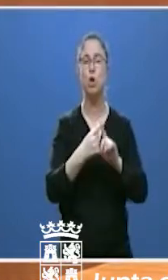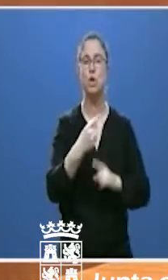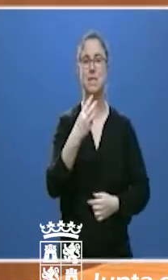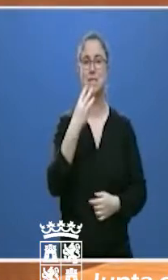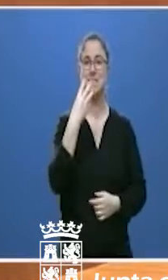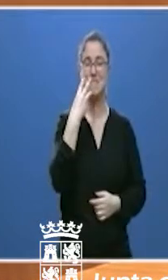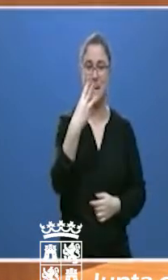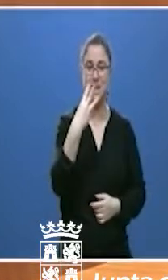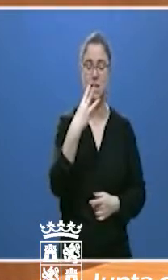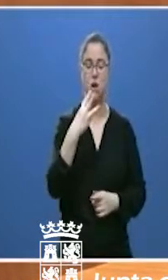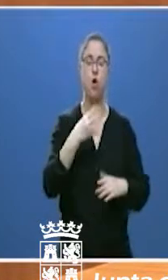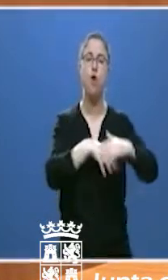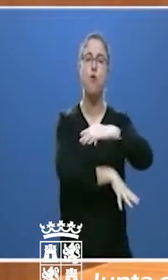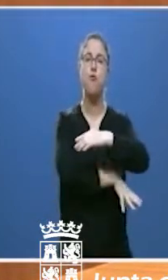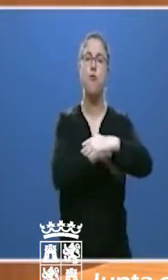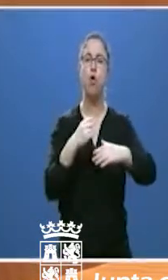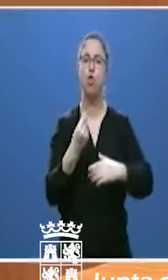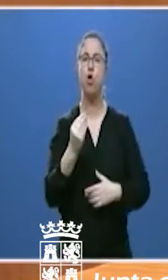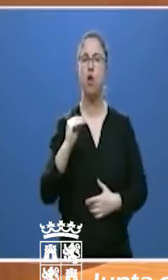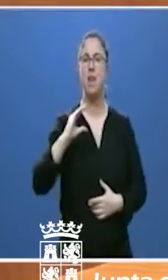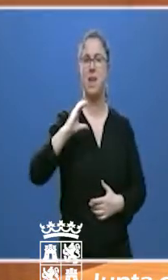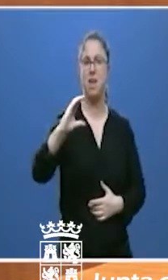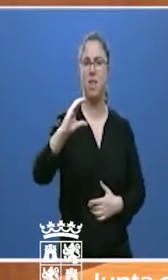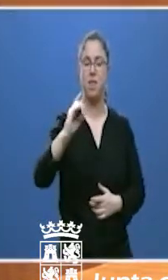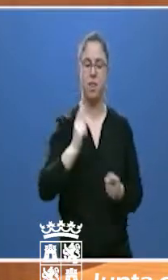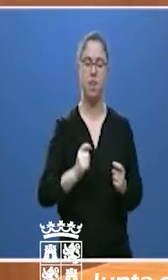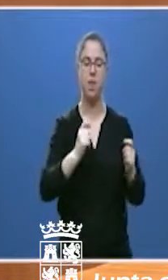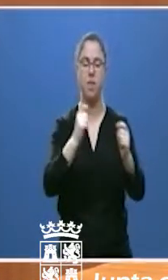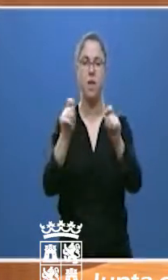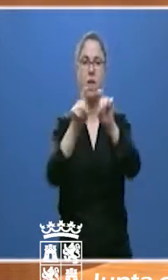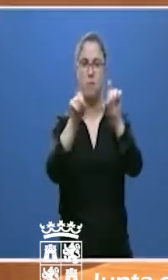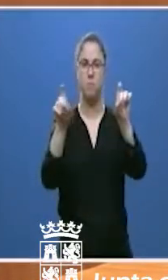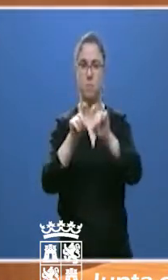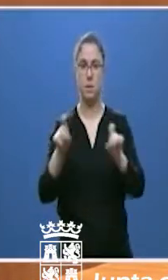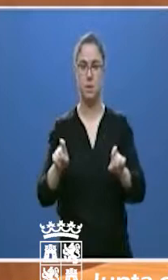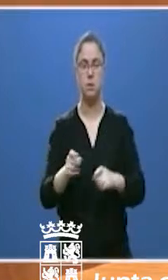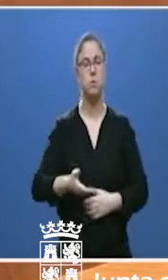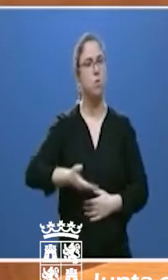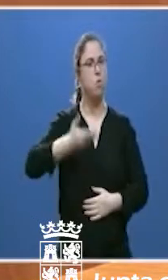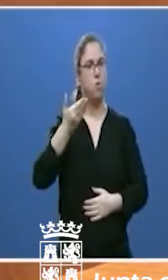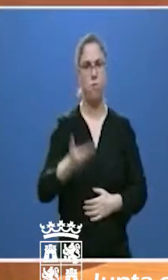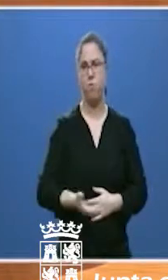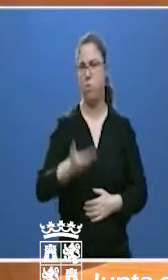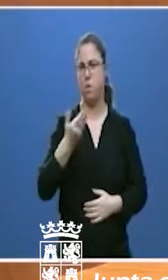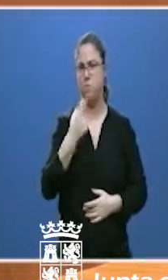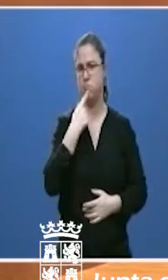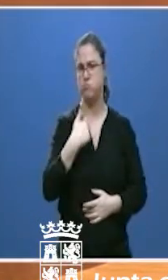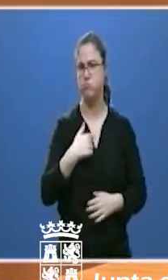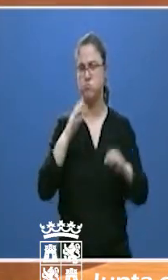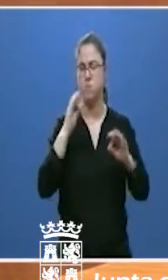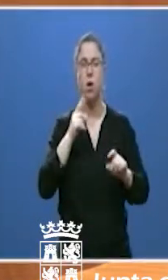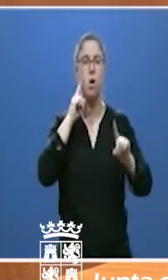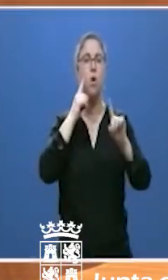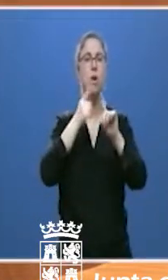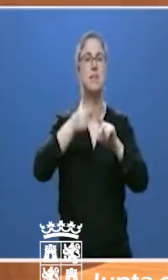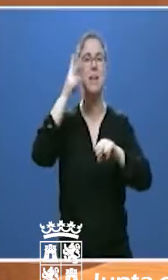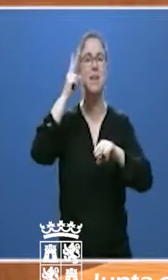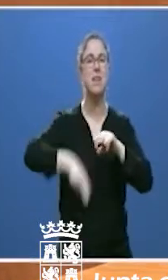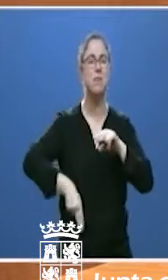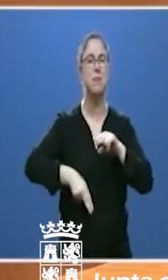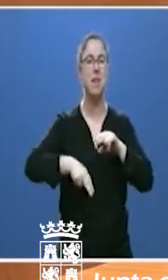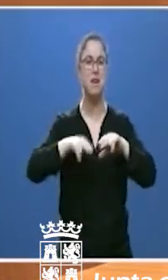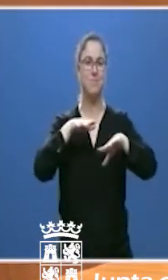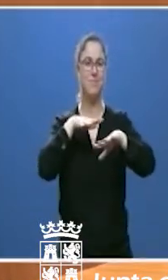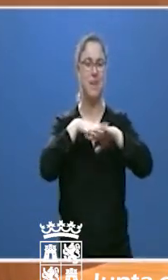de liquidez que hemos activado hasta ahora para las empresas. Es esencial, así nos lo han dicho, para evitar la destrucción del